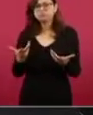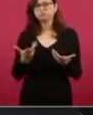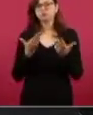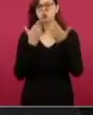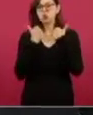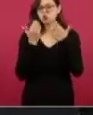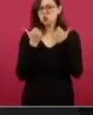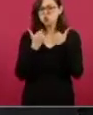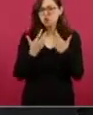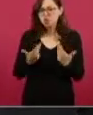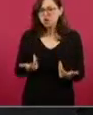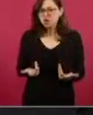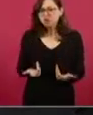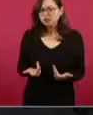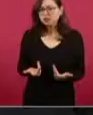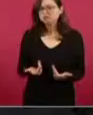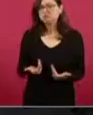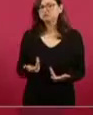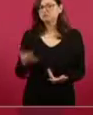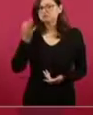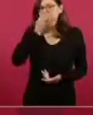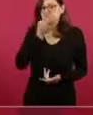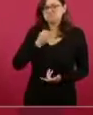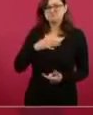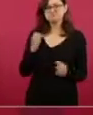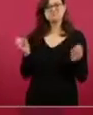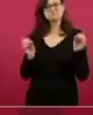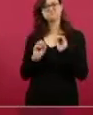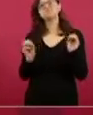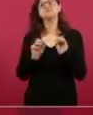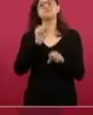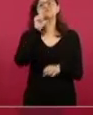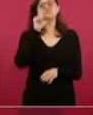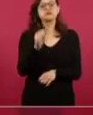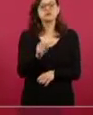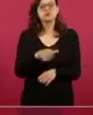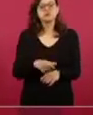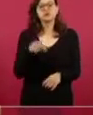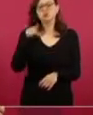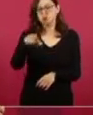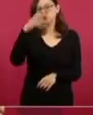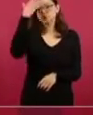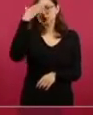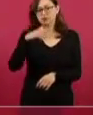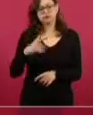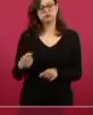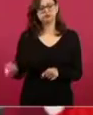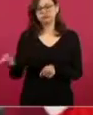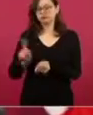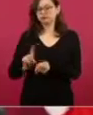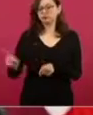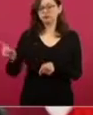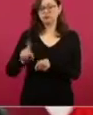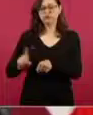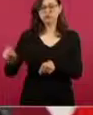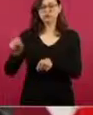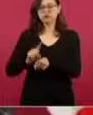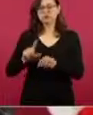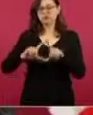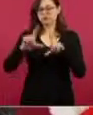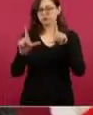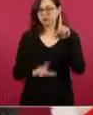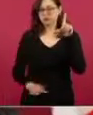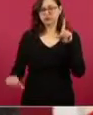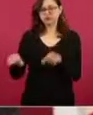tratamos asuntos del país, hoy tratamos un asunto de